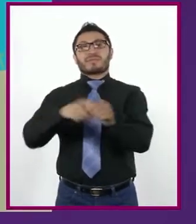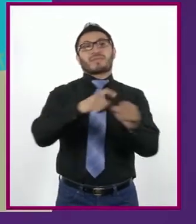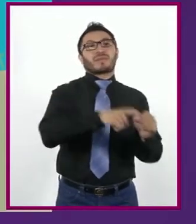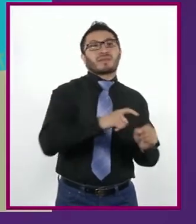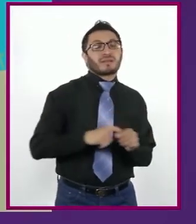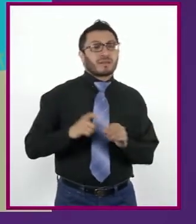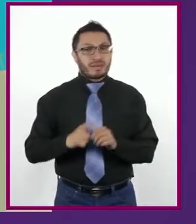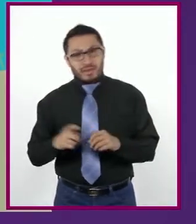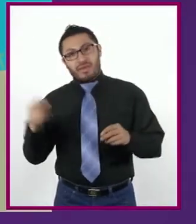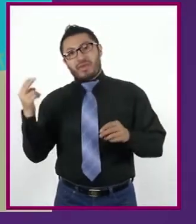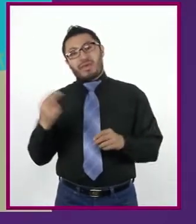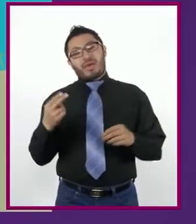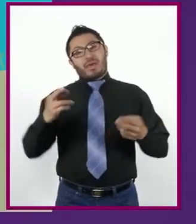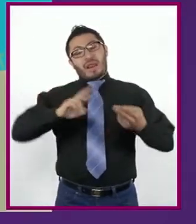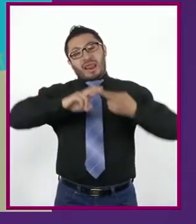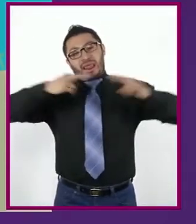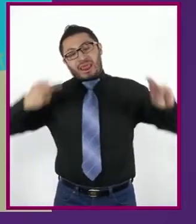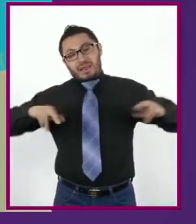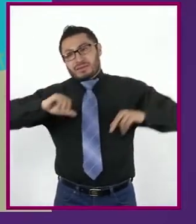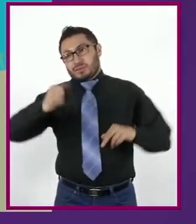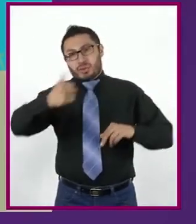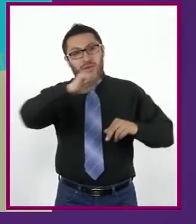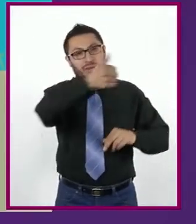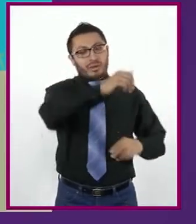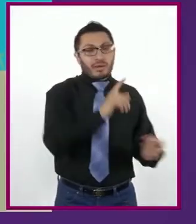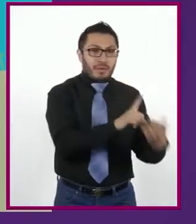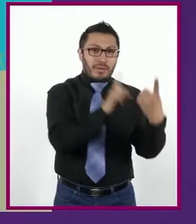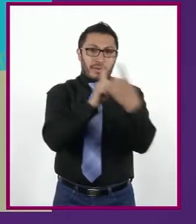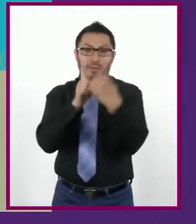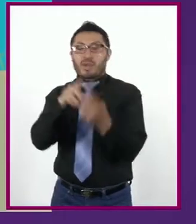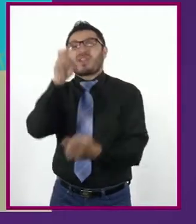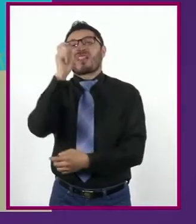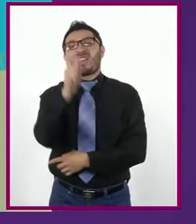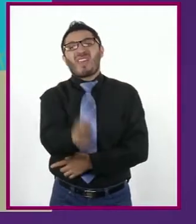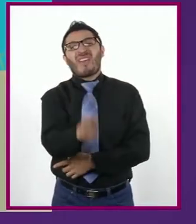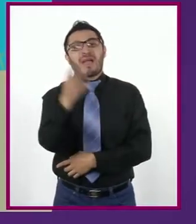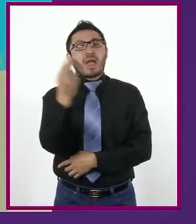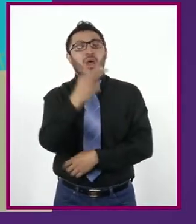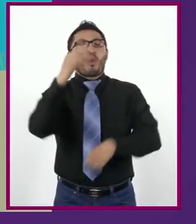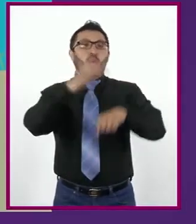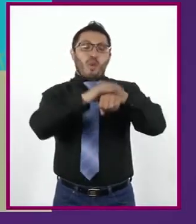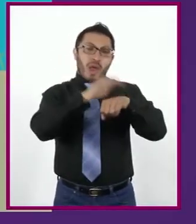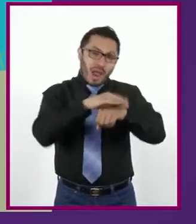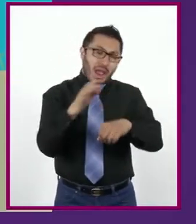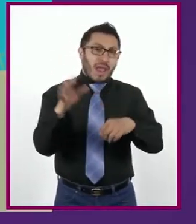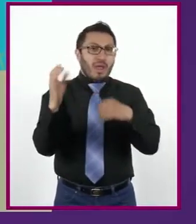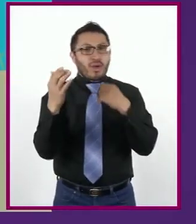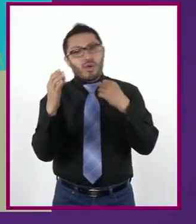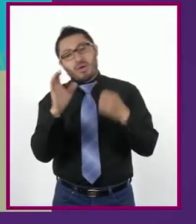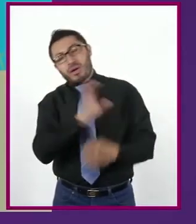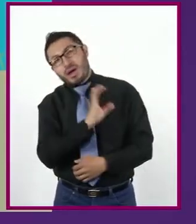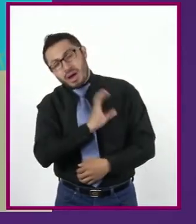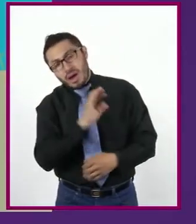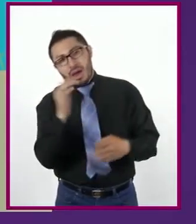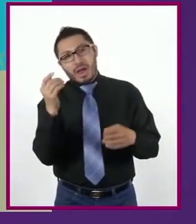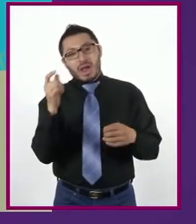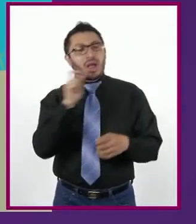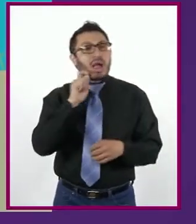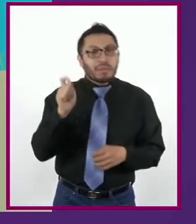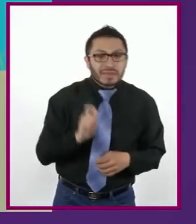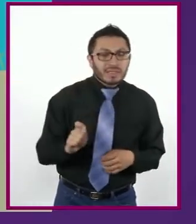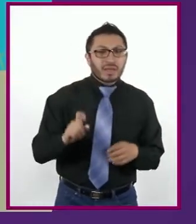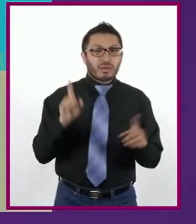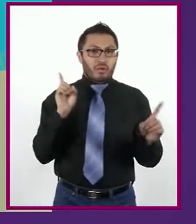con otras personas, es decir, que necesitamos afecto, amistad o intimidad con una pareja. Y finalmente,